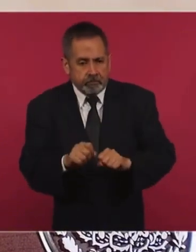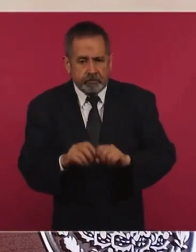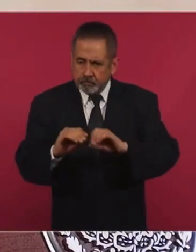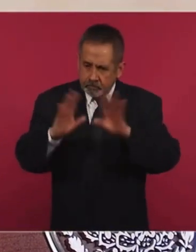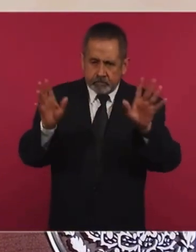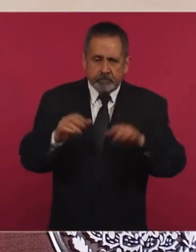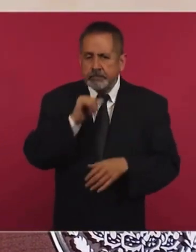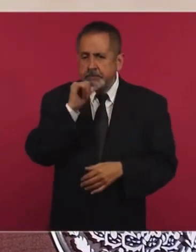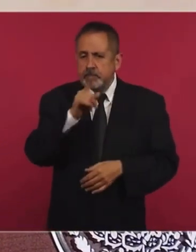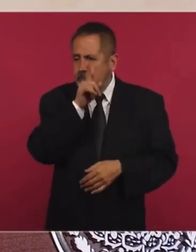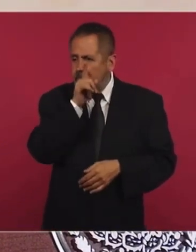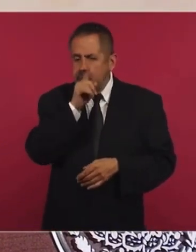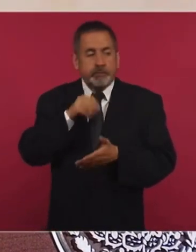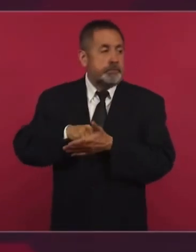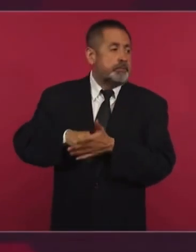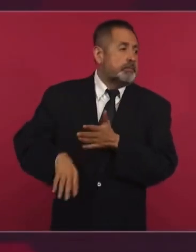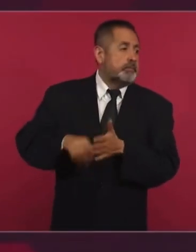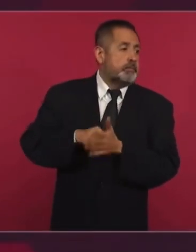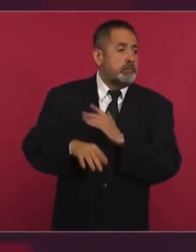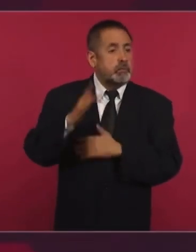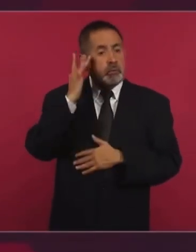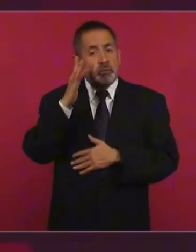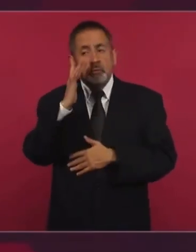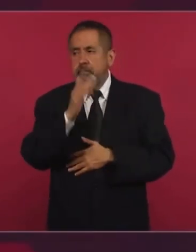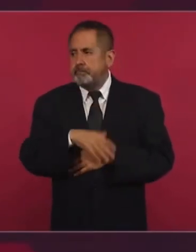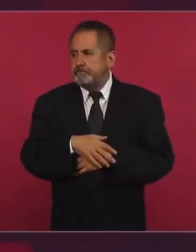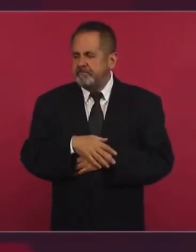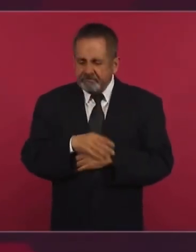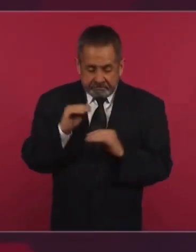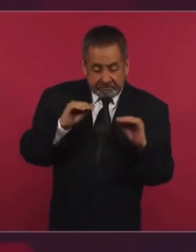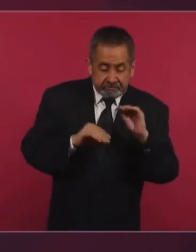aclarar las cosas y no fabricar